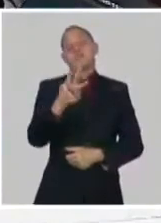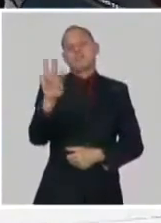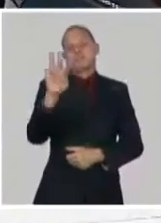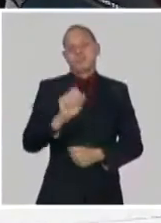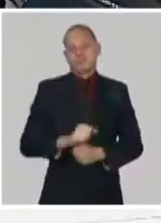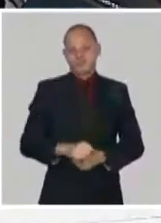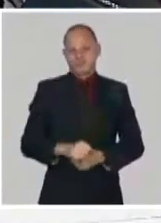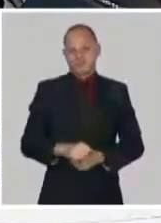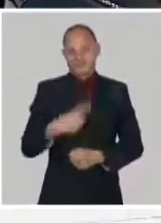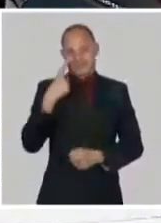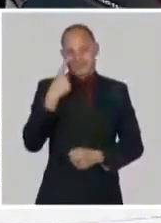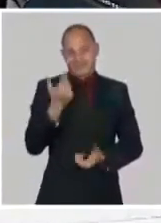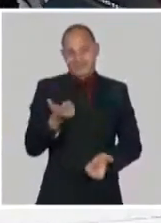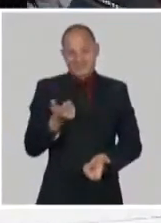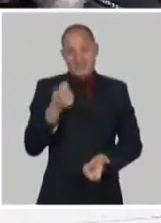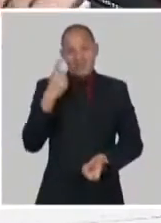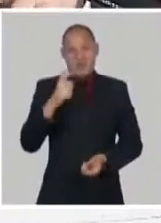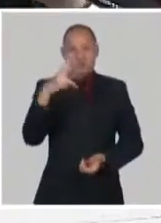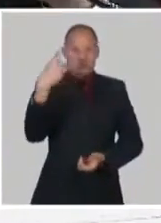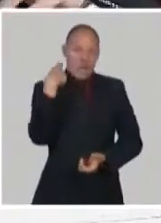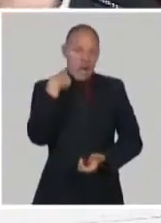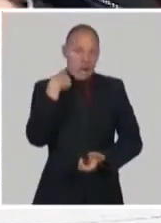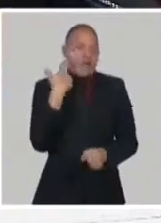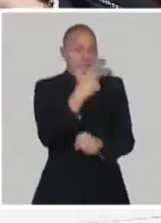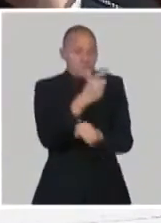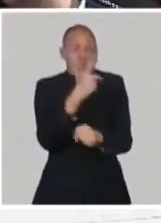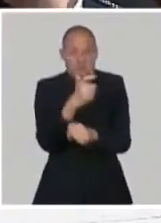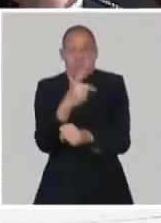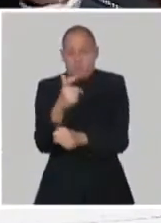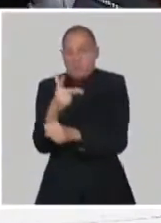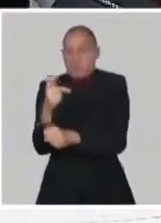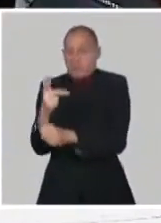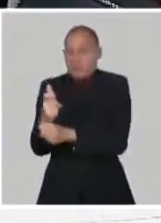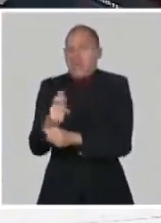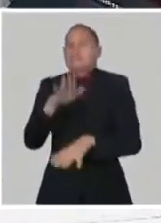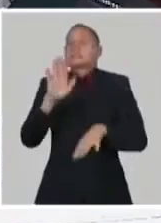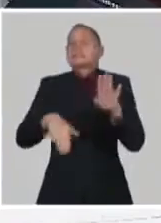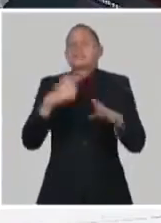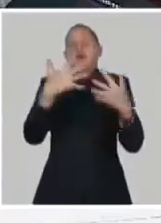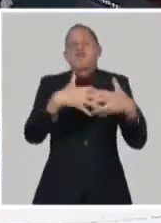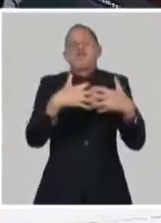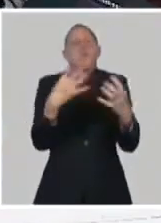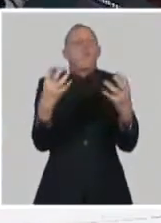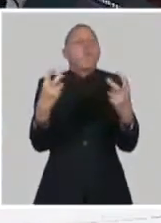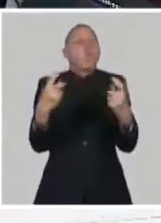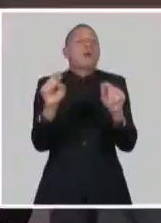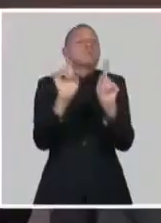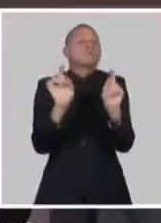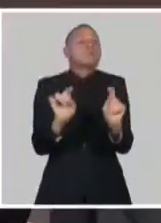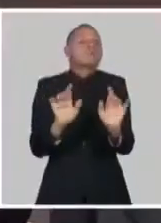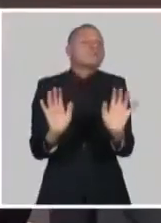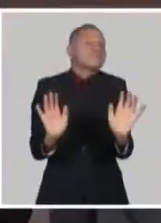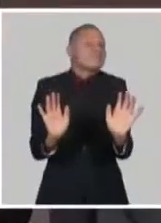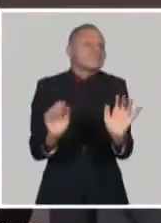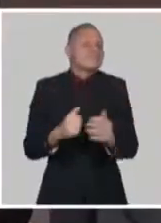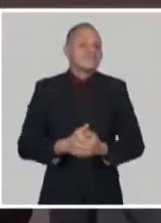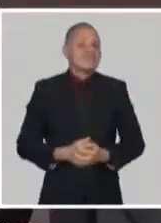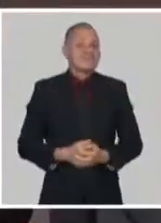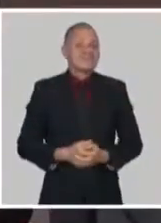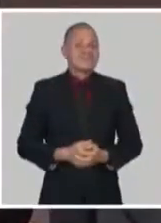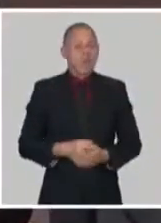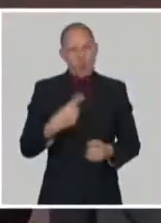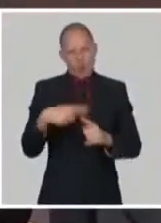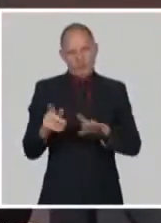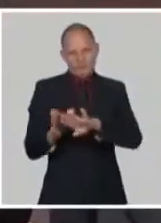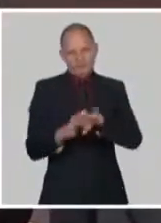mundial con esta vacuna, si se lograron las capacidades de producción que ellos están proyectando. Exactamente. Y hay un fenómeno